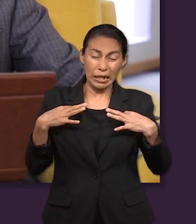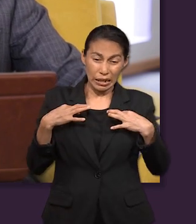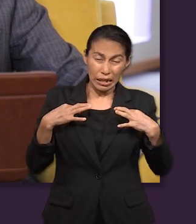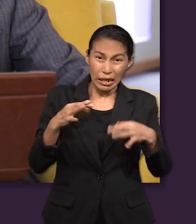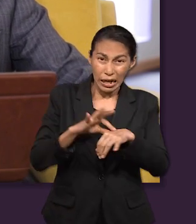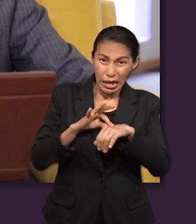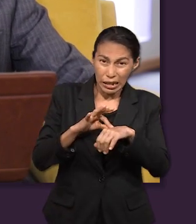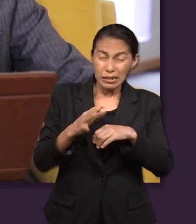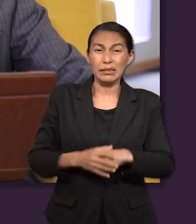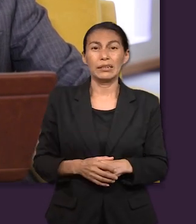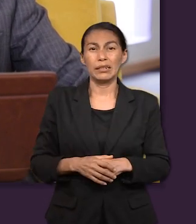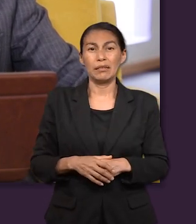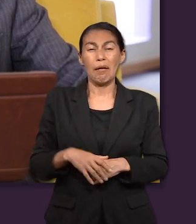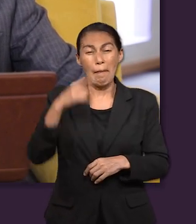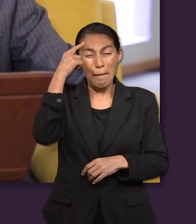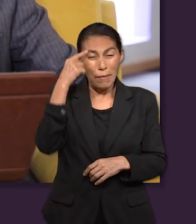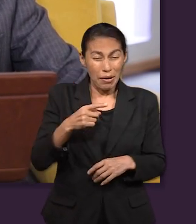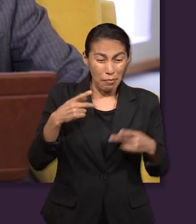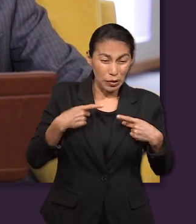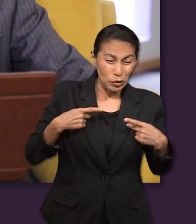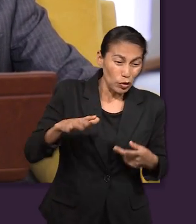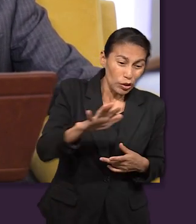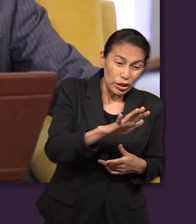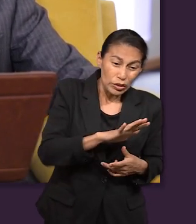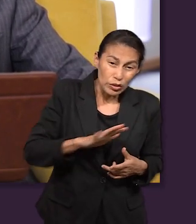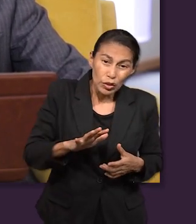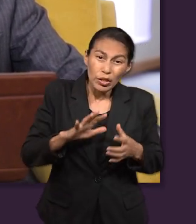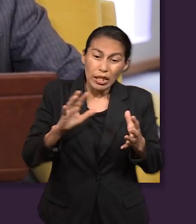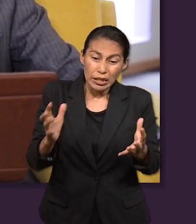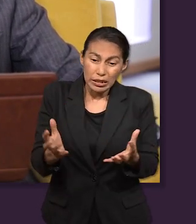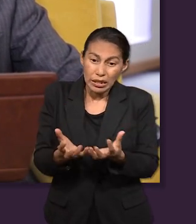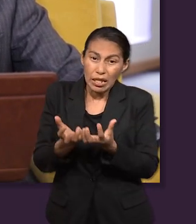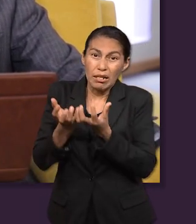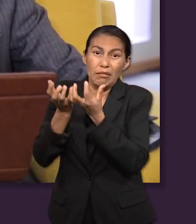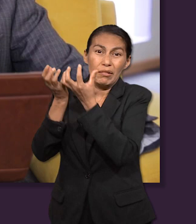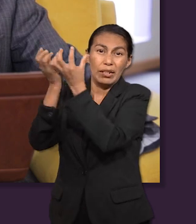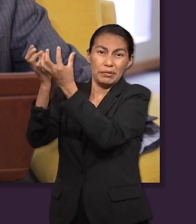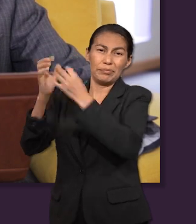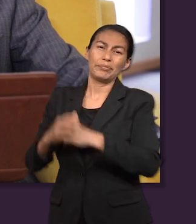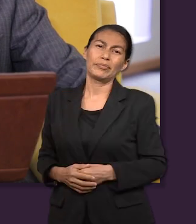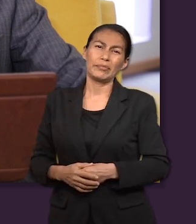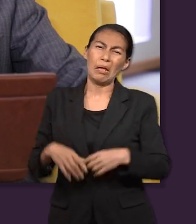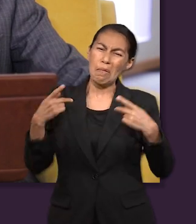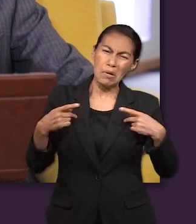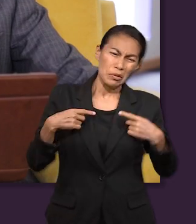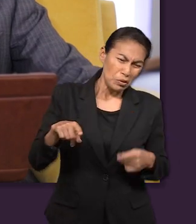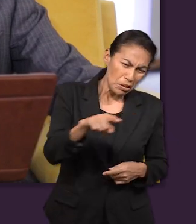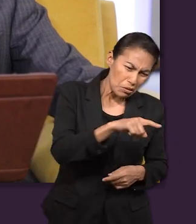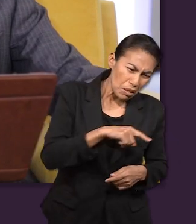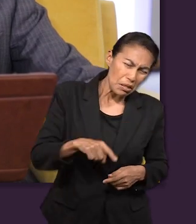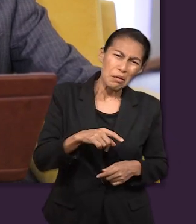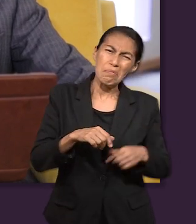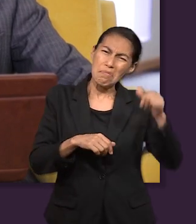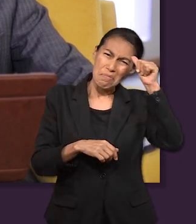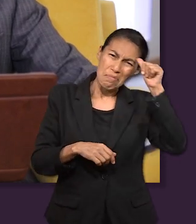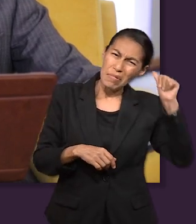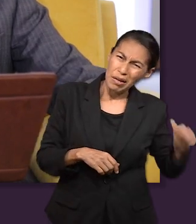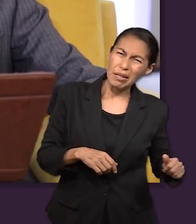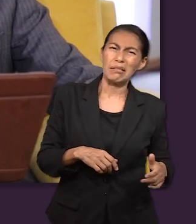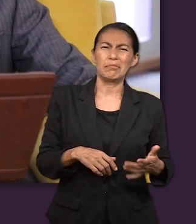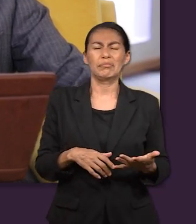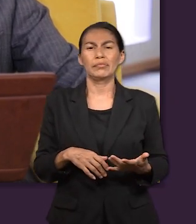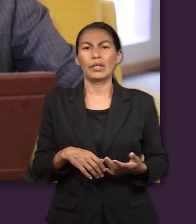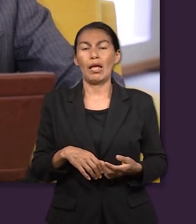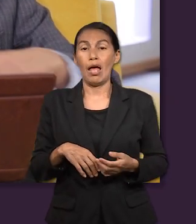¿Para qué? Para poder salvar a las personas que justamente vivimos en este mundo. Él sí sabía que